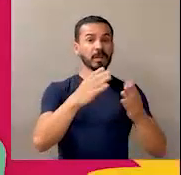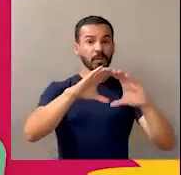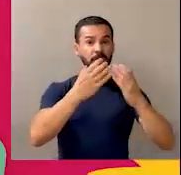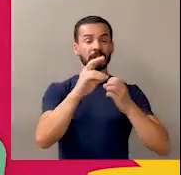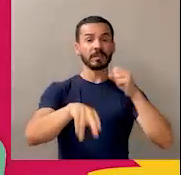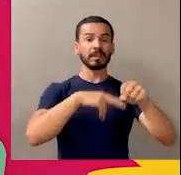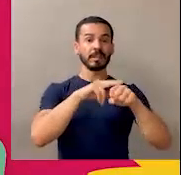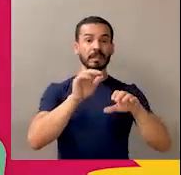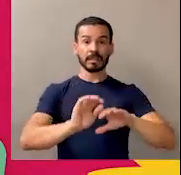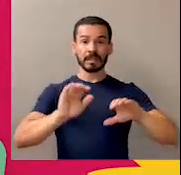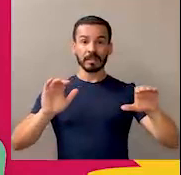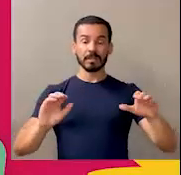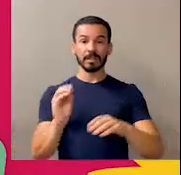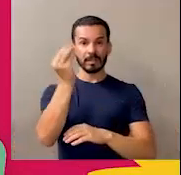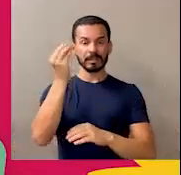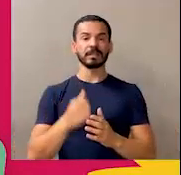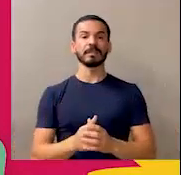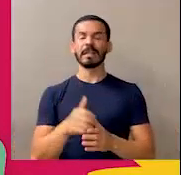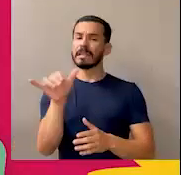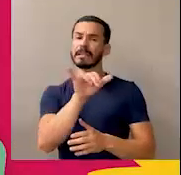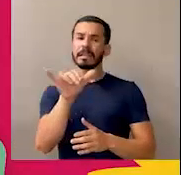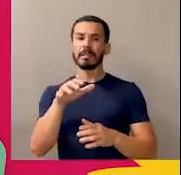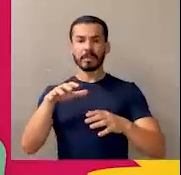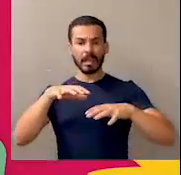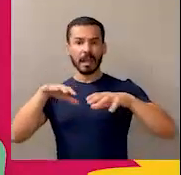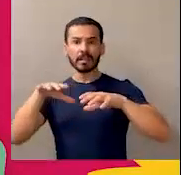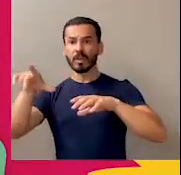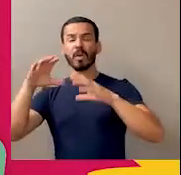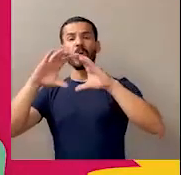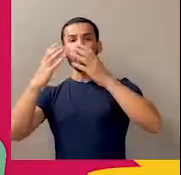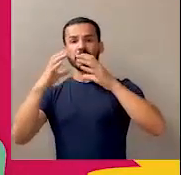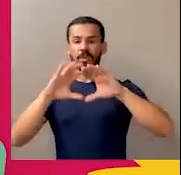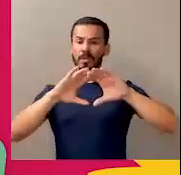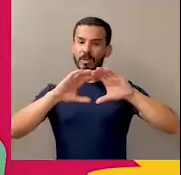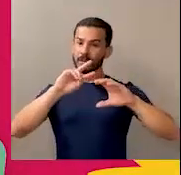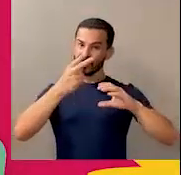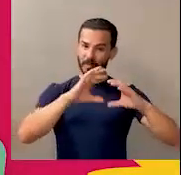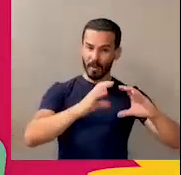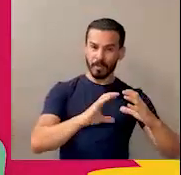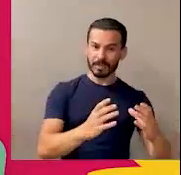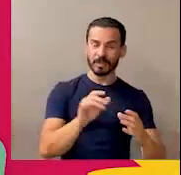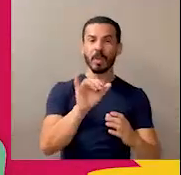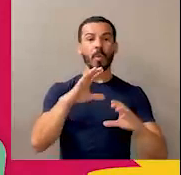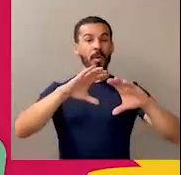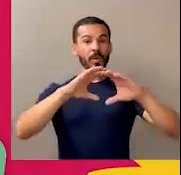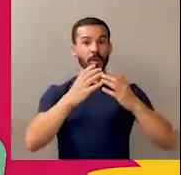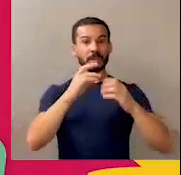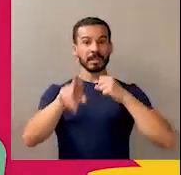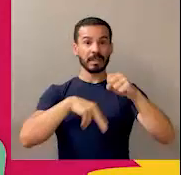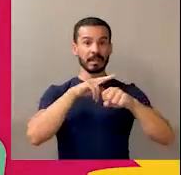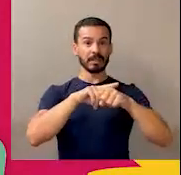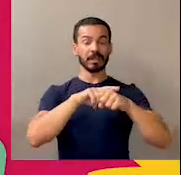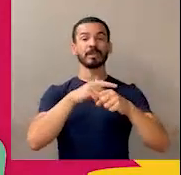del Consejo Nacional de la Niñez y la Adolescencia, así como la activación de sus comisiones y subcomisiones, como lo es la Comisión